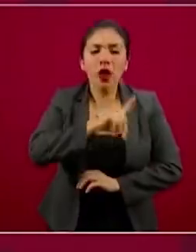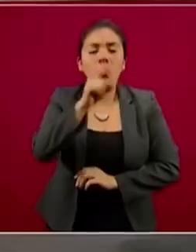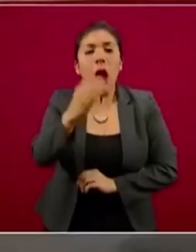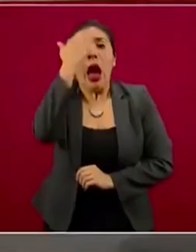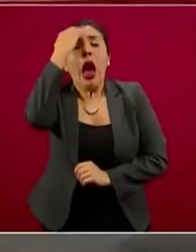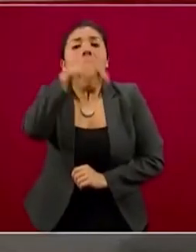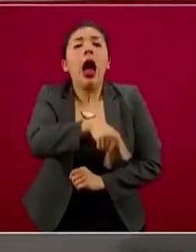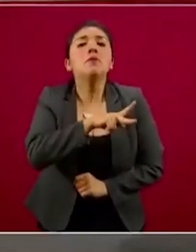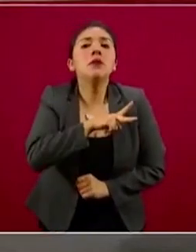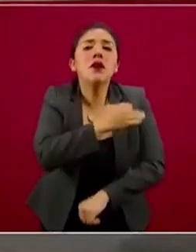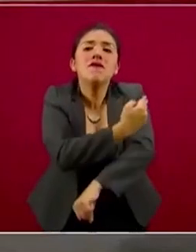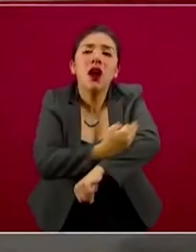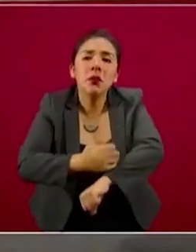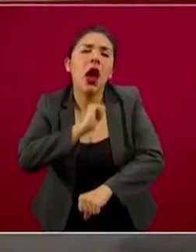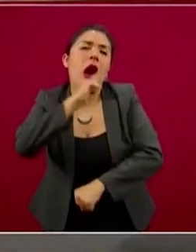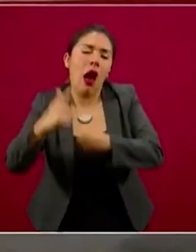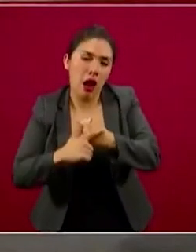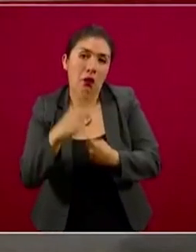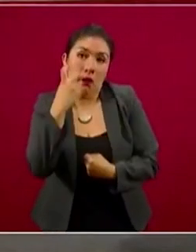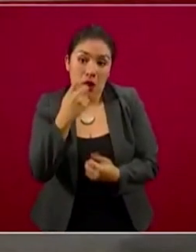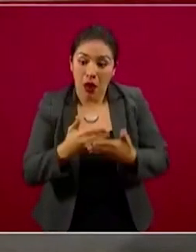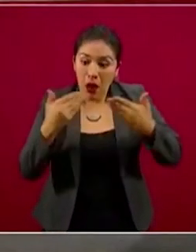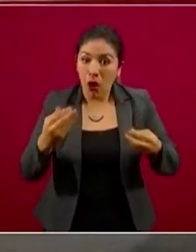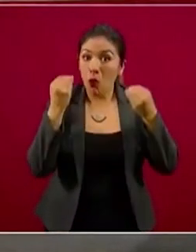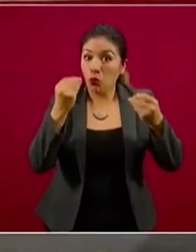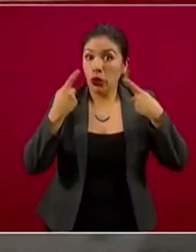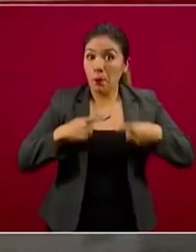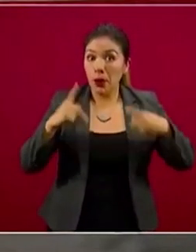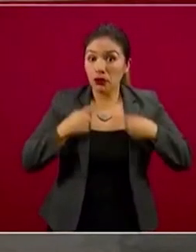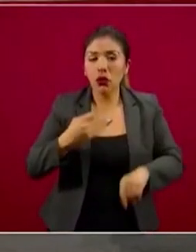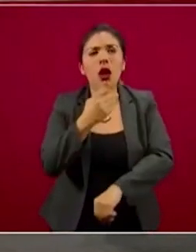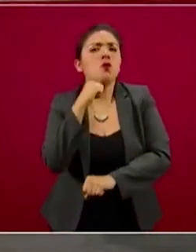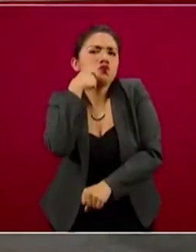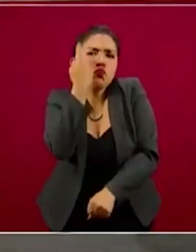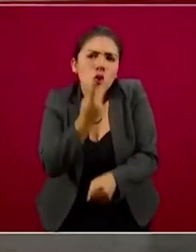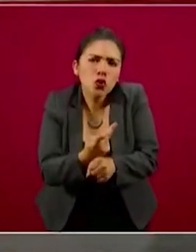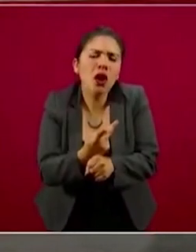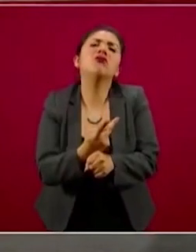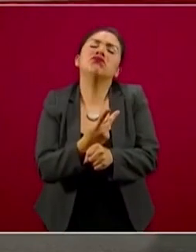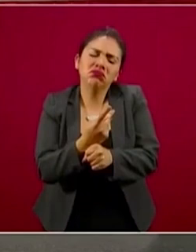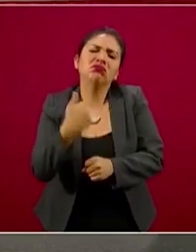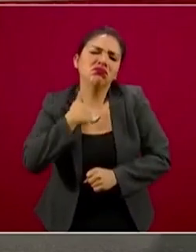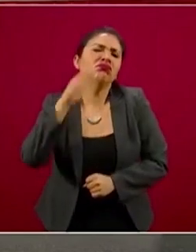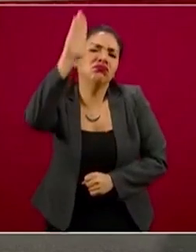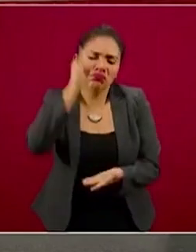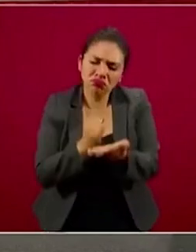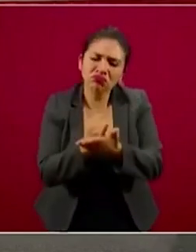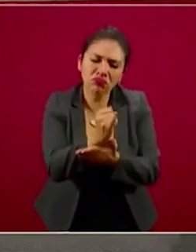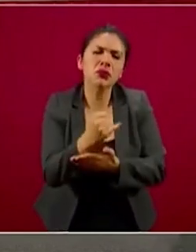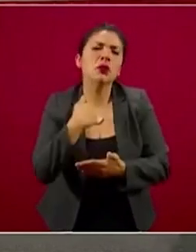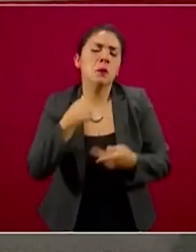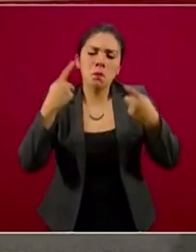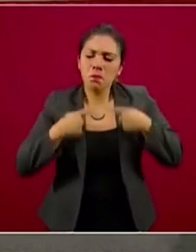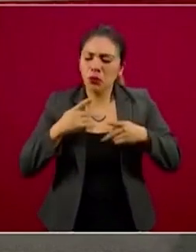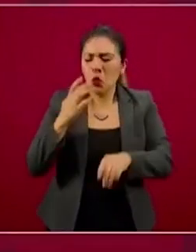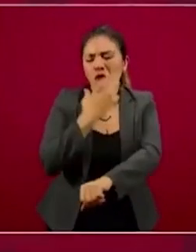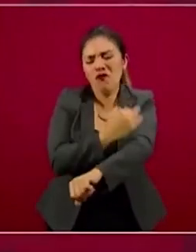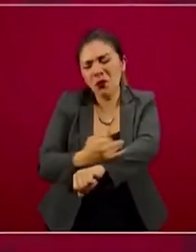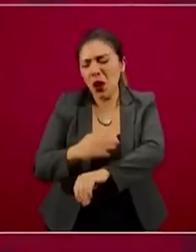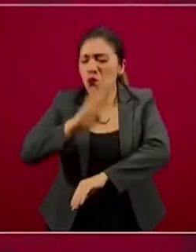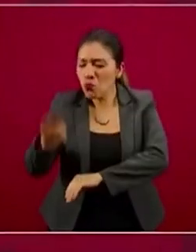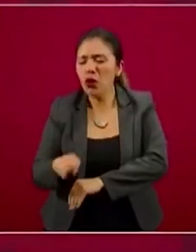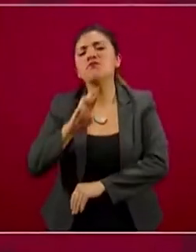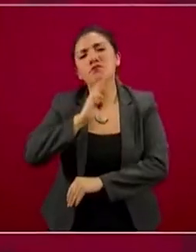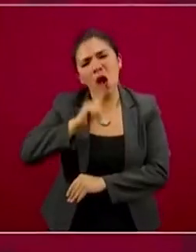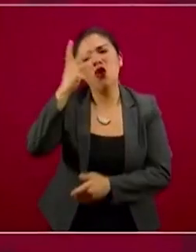Ahora, una gran cantidad de personas, voluntariamente sus familias, han decidido utilizar el procedimiento de cremación como